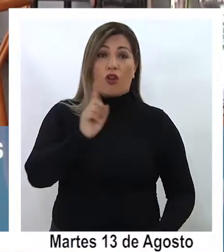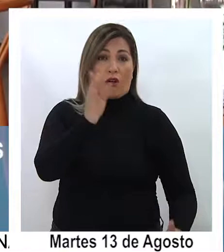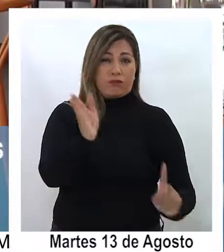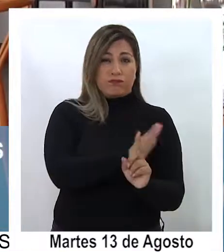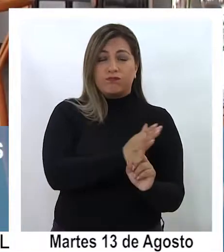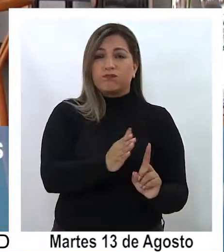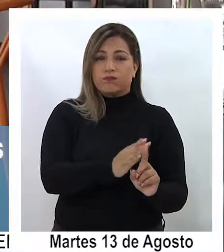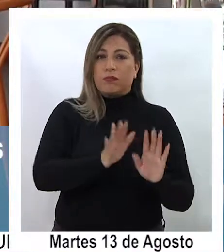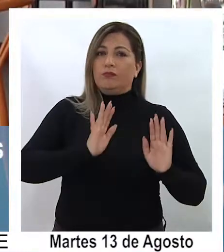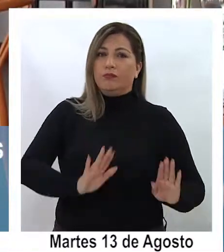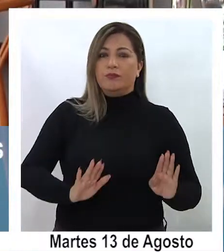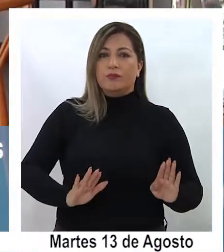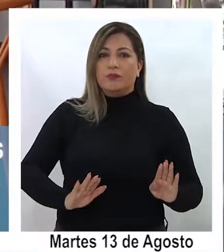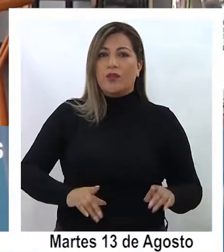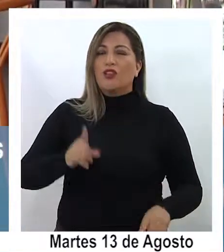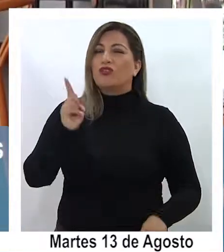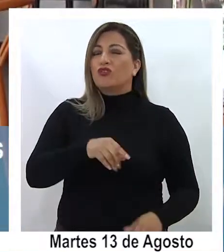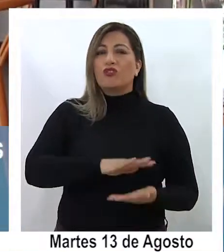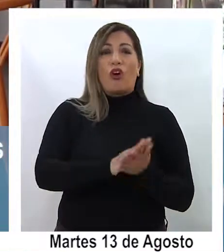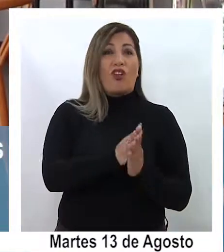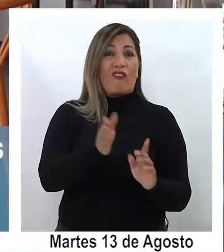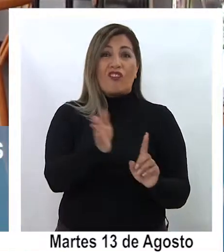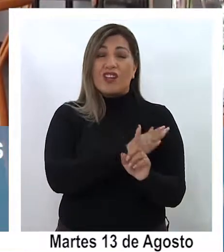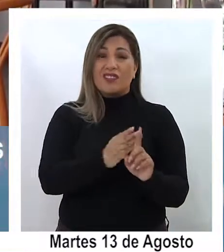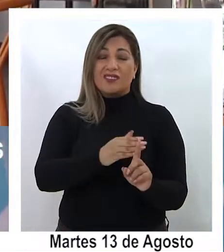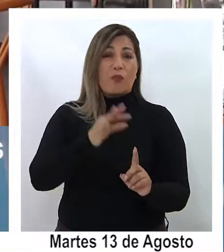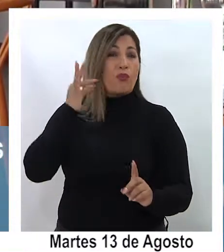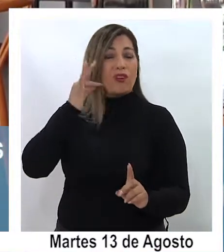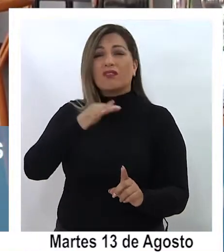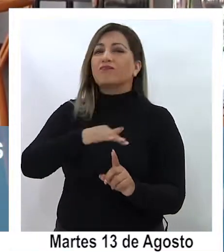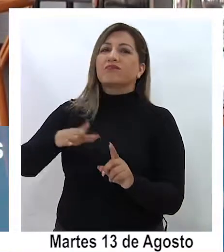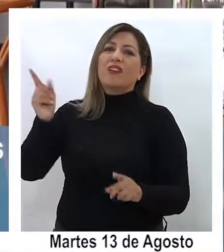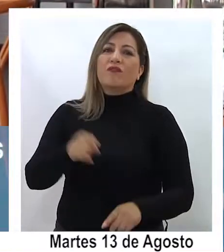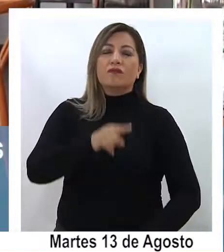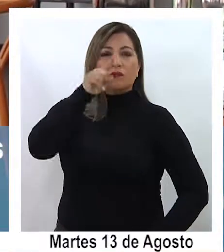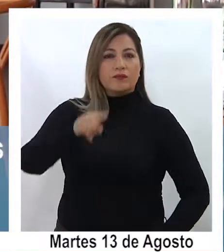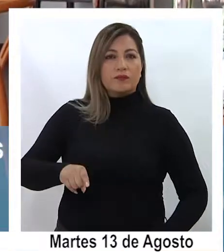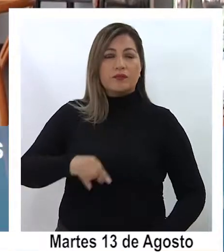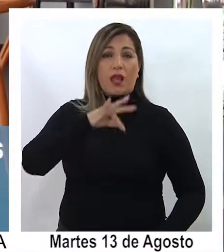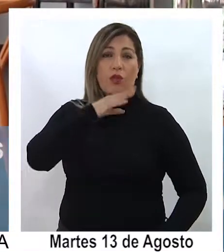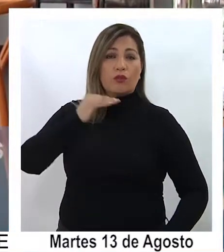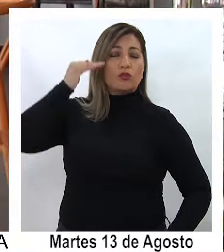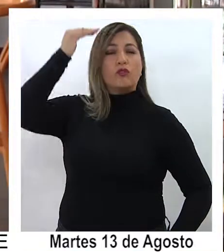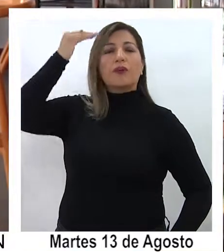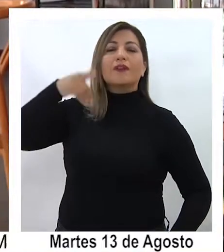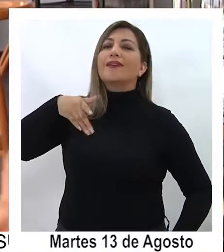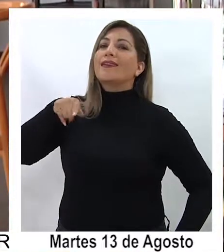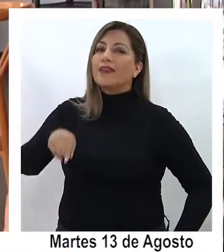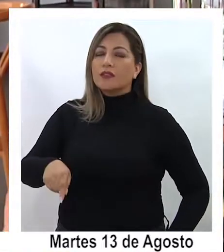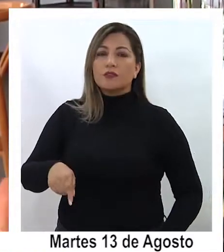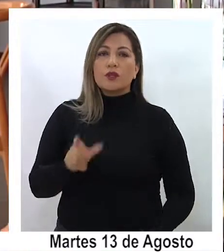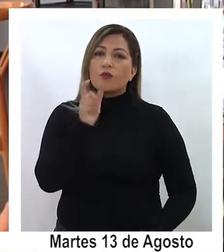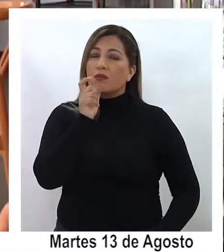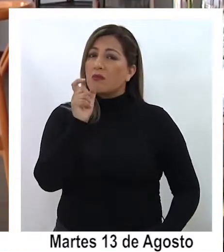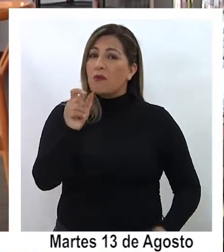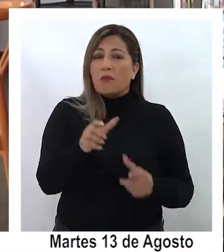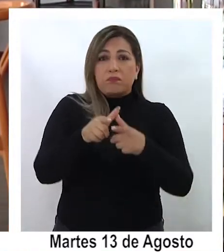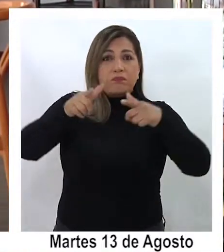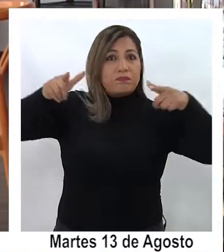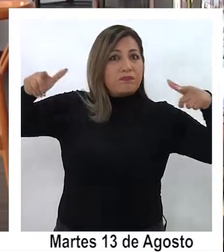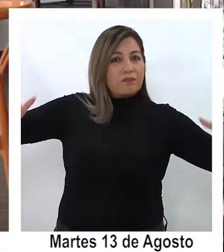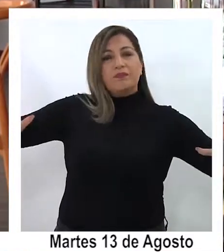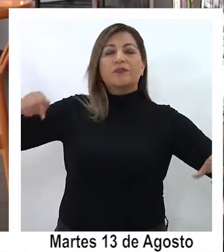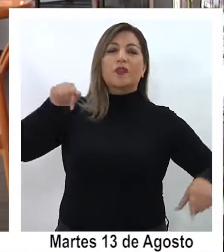para la eliminación de todas las formas de violencia contra las mujeres la convención interamericana de adulto mayor por lo tanto, es un concepto mucho más